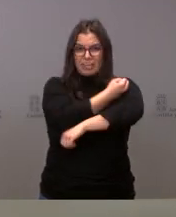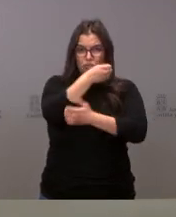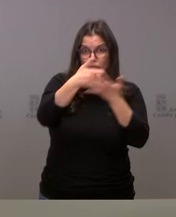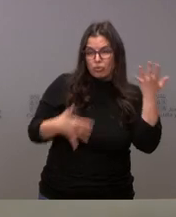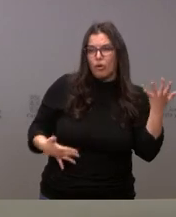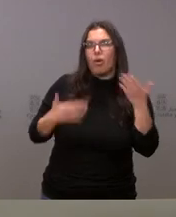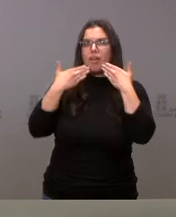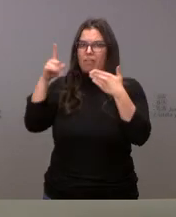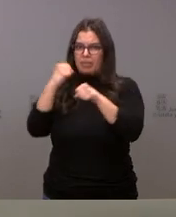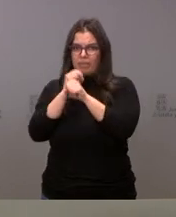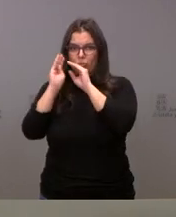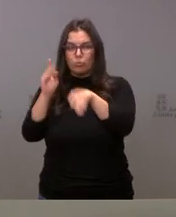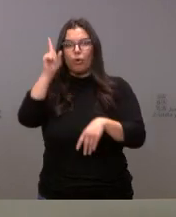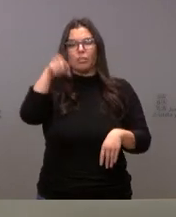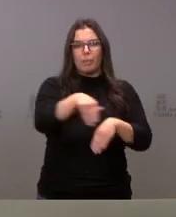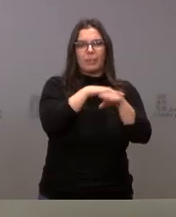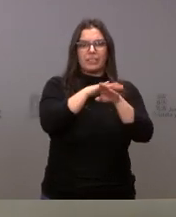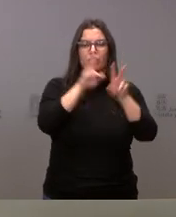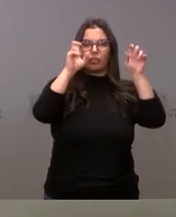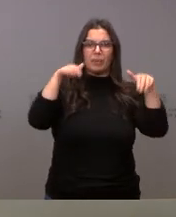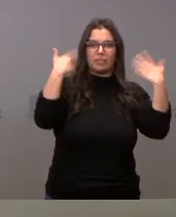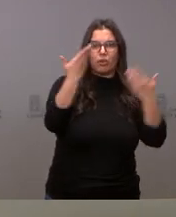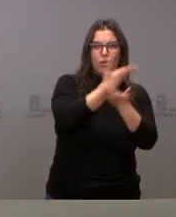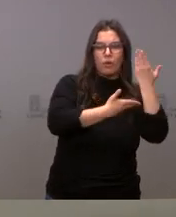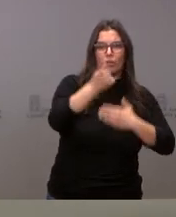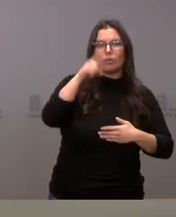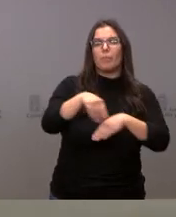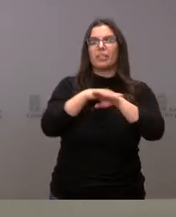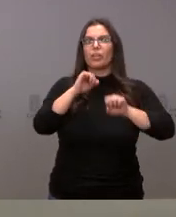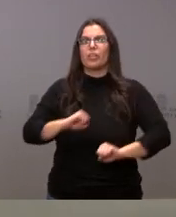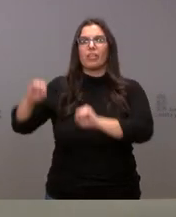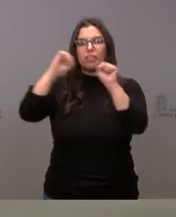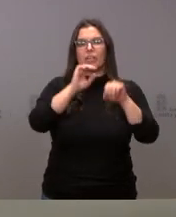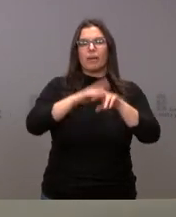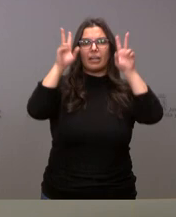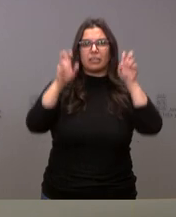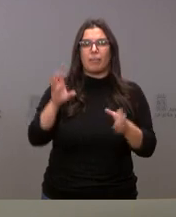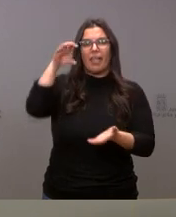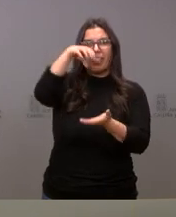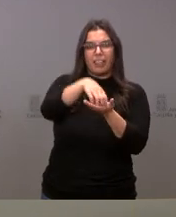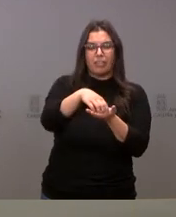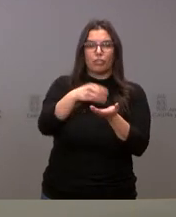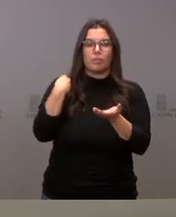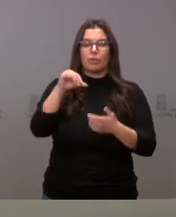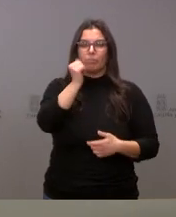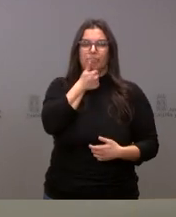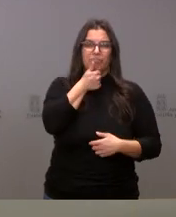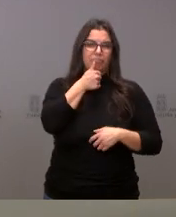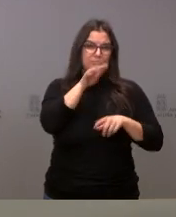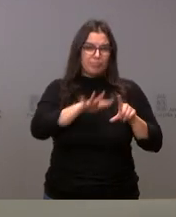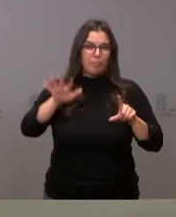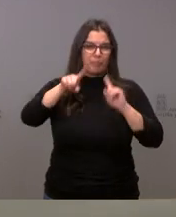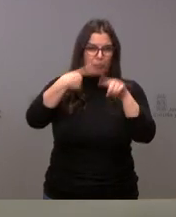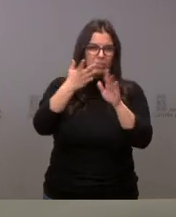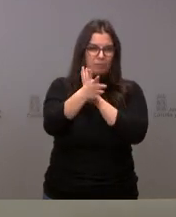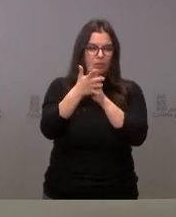o el Ministerio de Asuntos Exteriores y Cooperación o el Ministerio de Defensa en lo relacionado con el Centro Criptológico Nacional, del cual hablaré